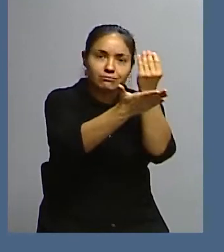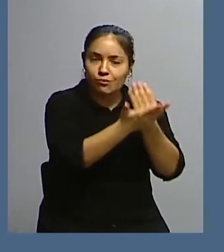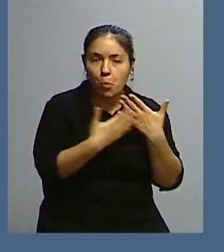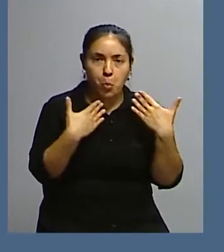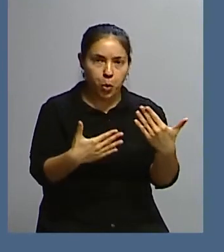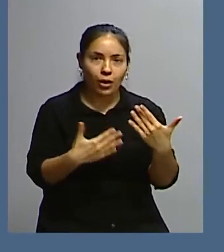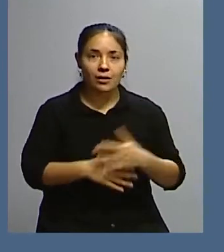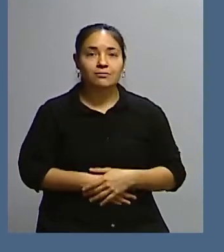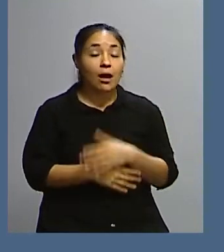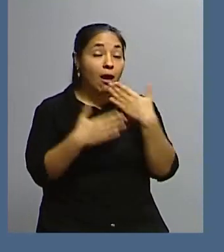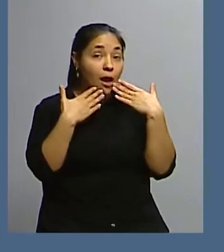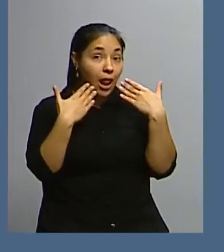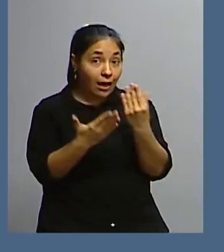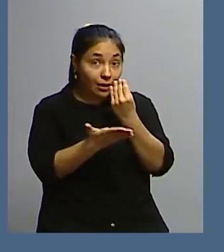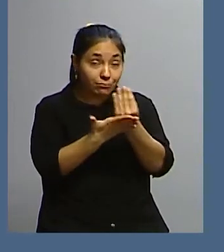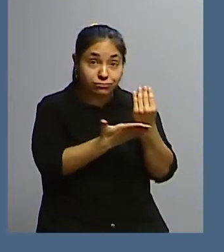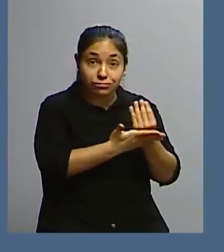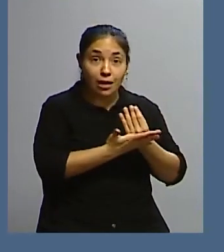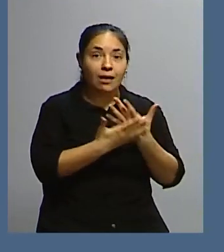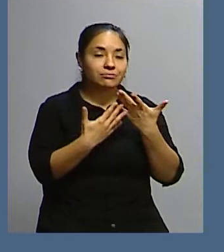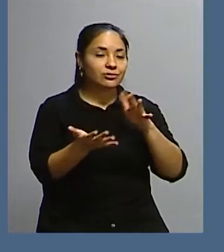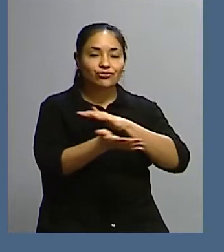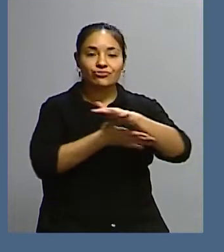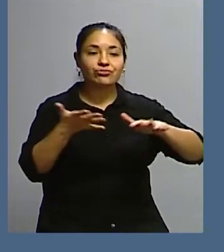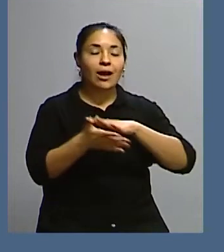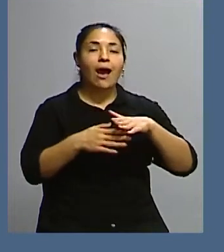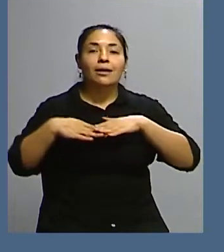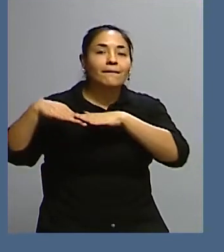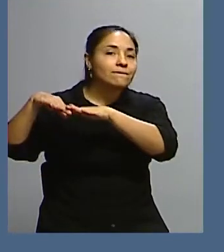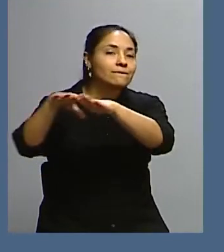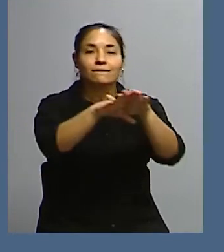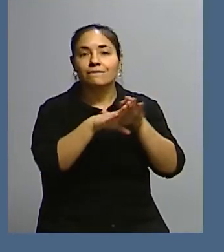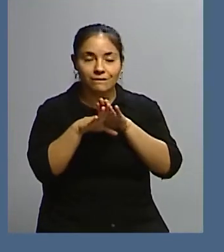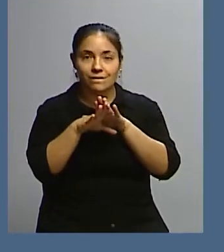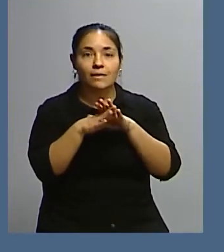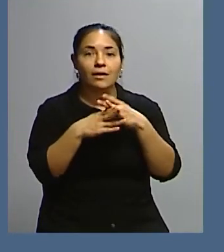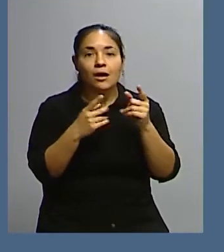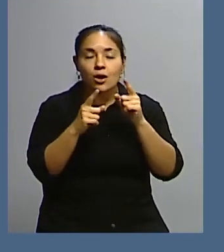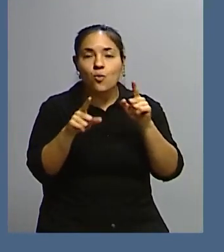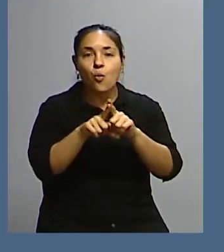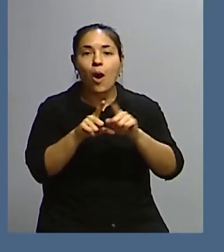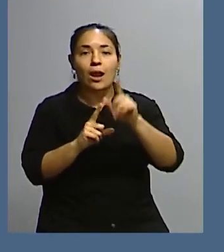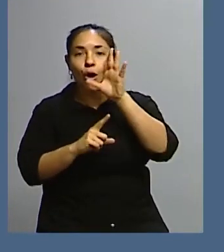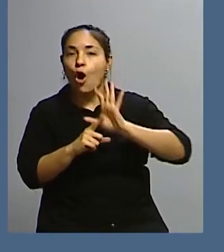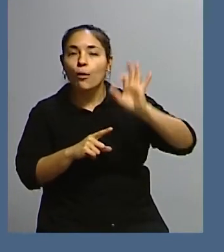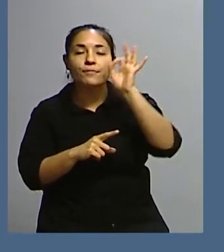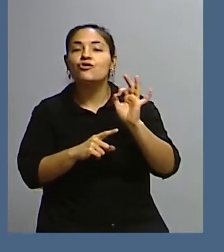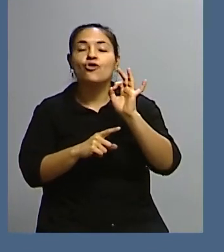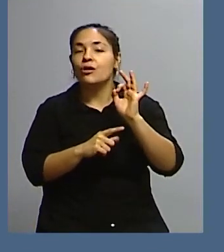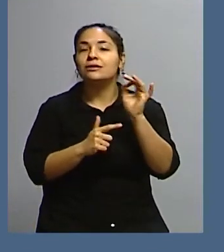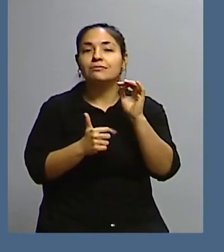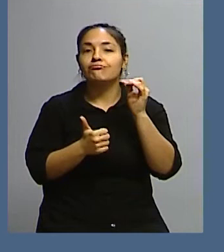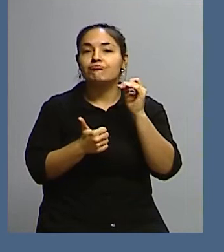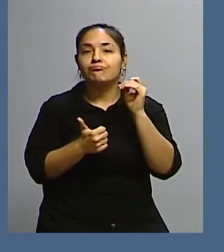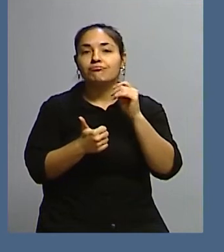vamos a construir una sociedad más equitativa, en la cual se toman en cuenta de la misma manera tanto las opiniones que